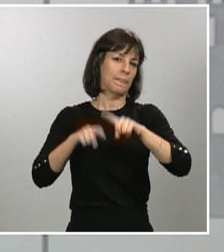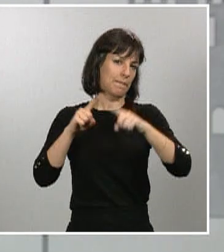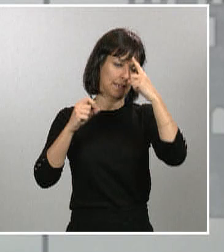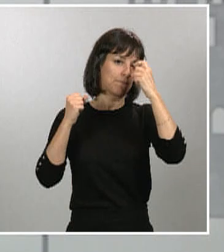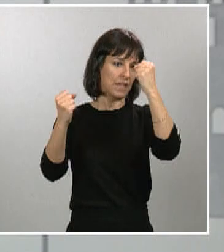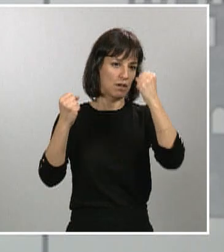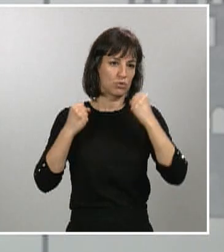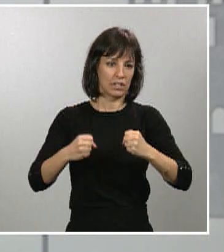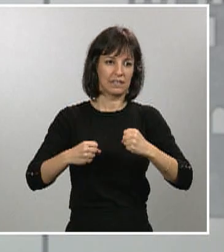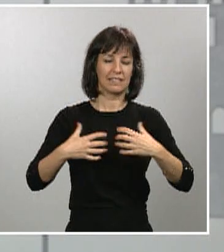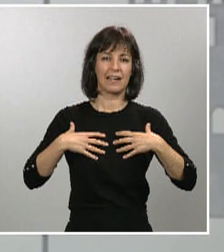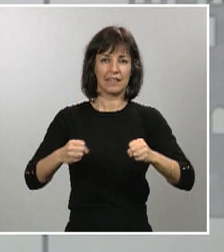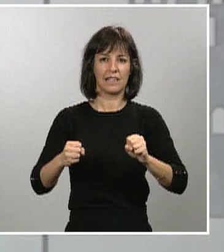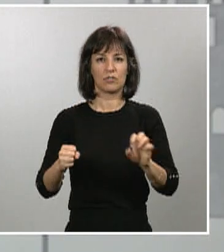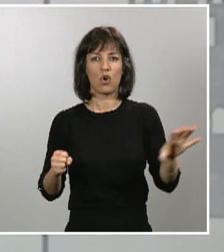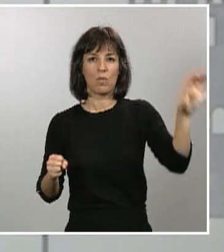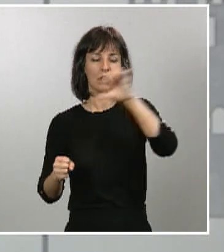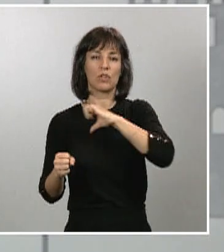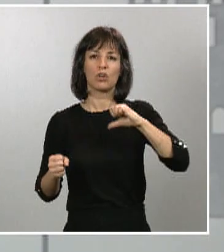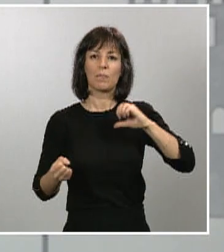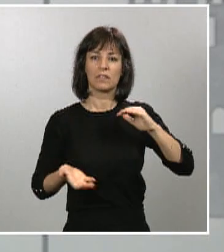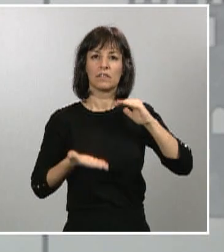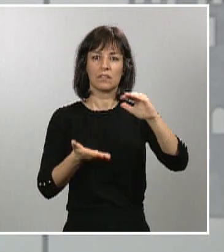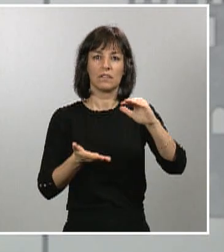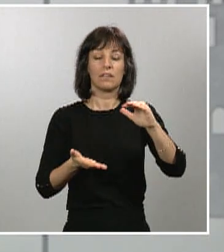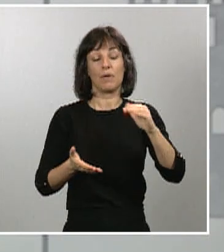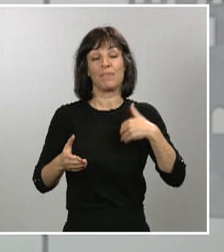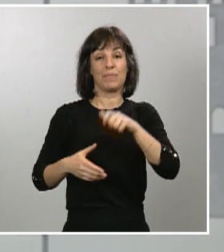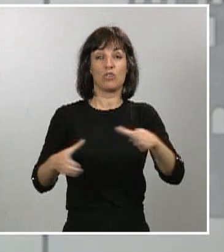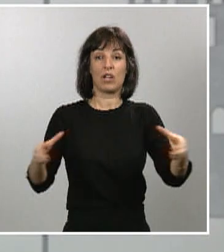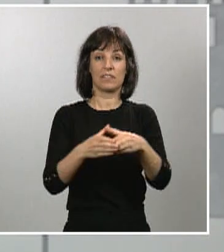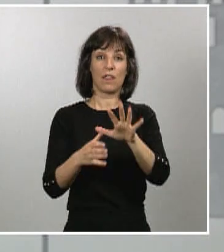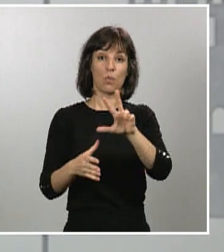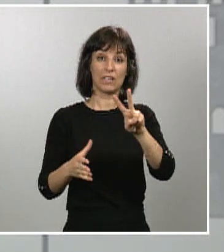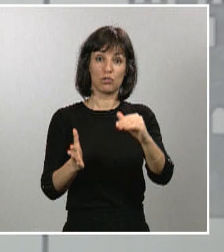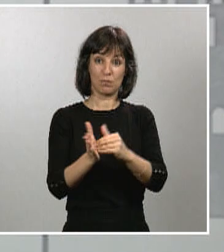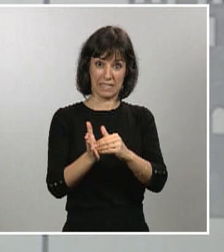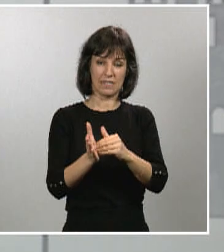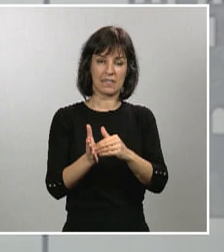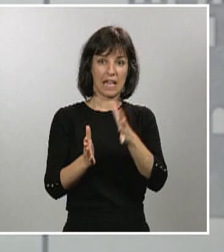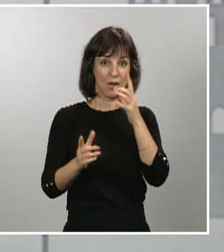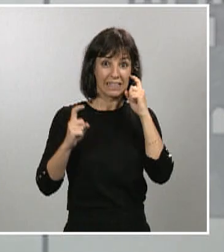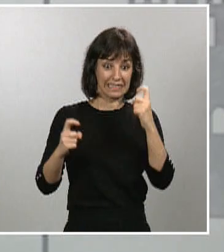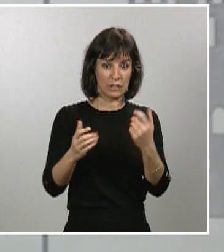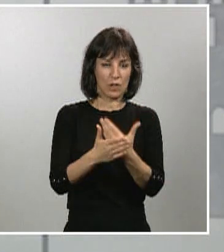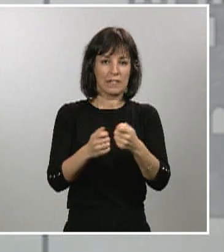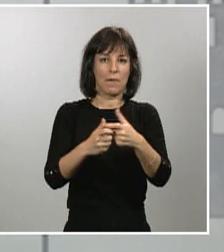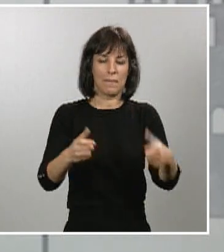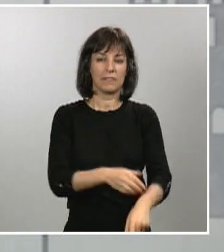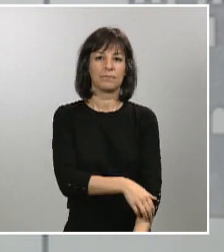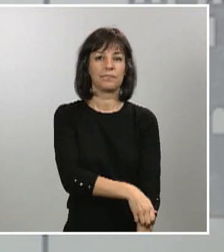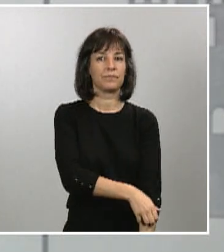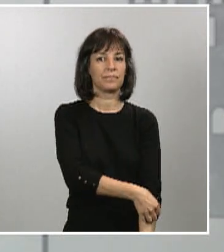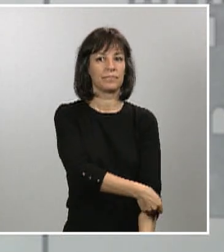de las comunidades autónomas, un contingente de 52.000 personas que estamos intentando en estos días ampliar. Quiero también hacerles un anuncio,